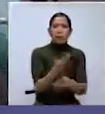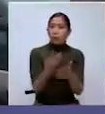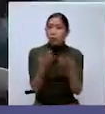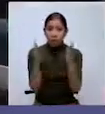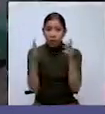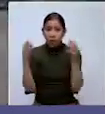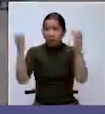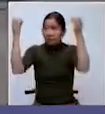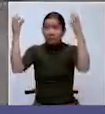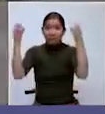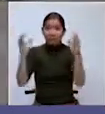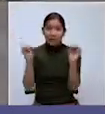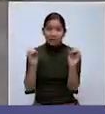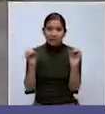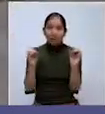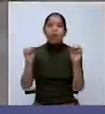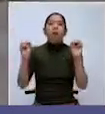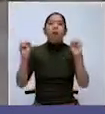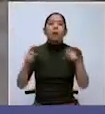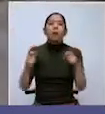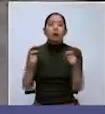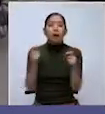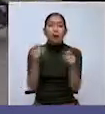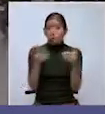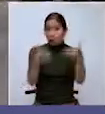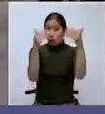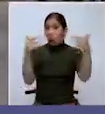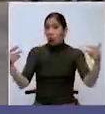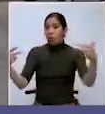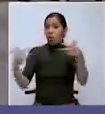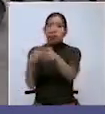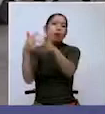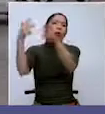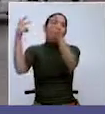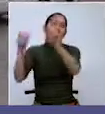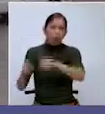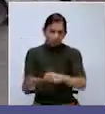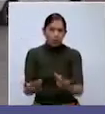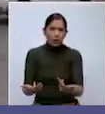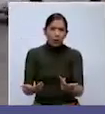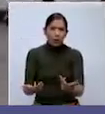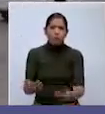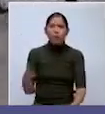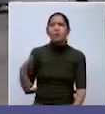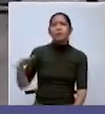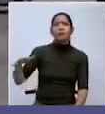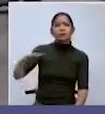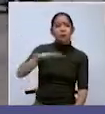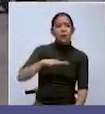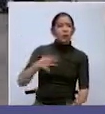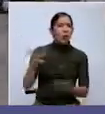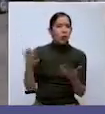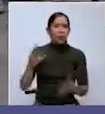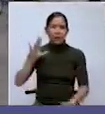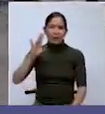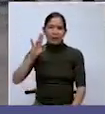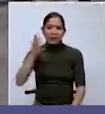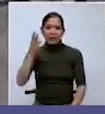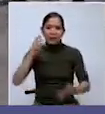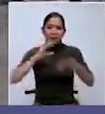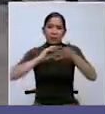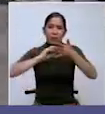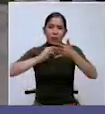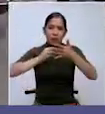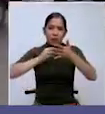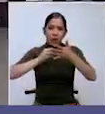accidentado con el Trufi. Entonces, en esta zona nos encontramos en el séptimo anillo de avenida Moscú, y